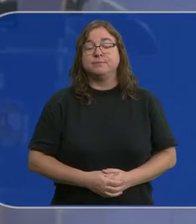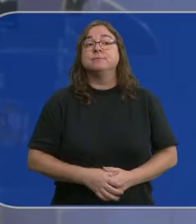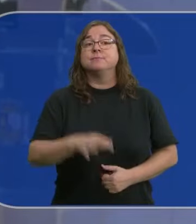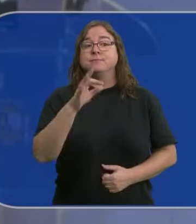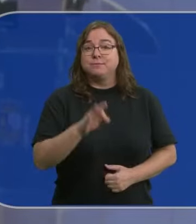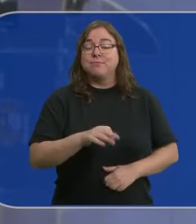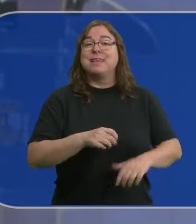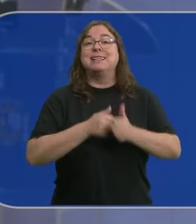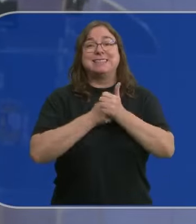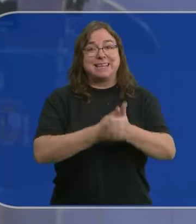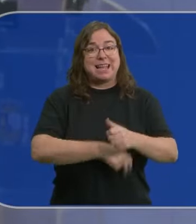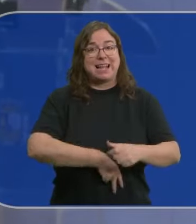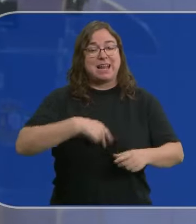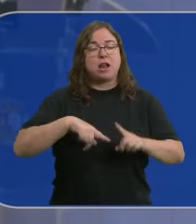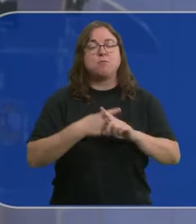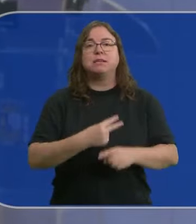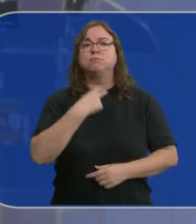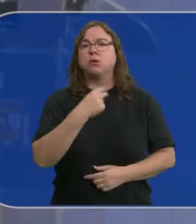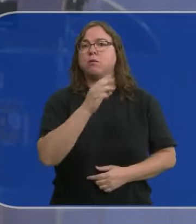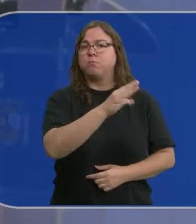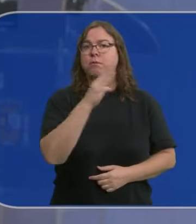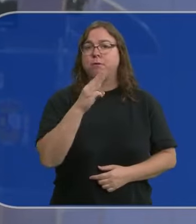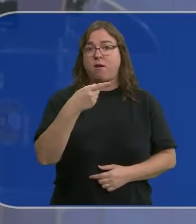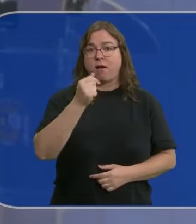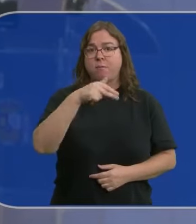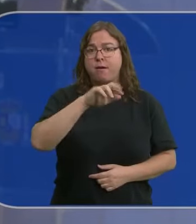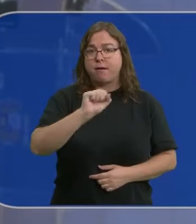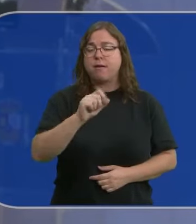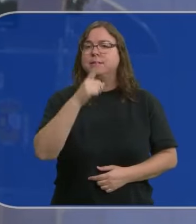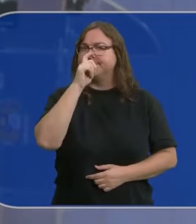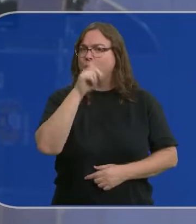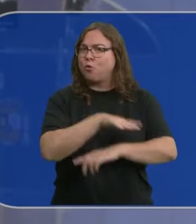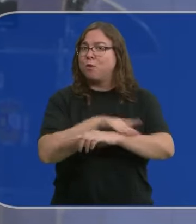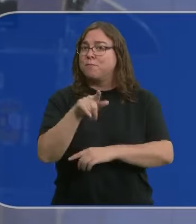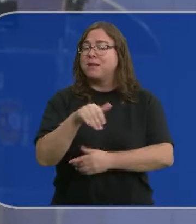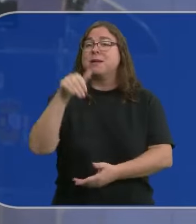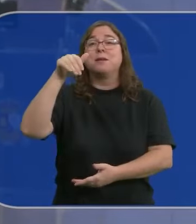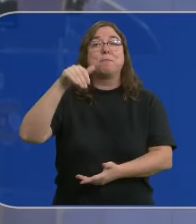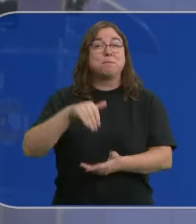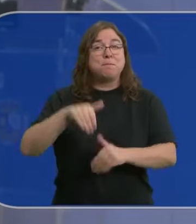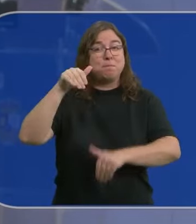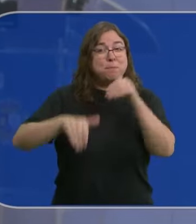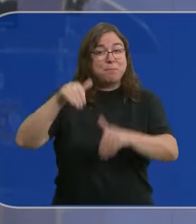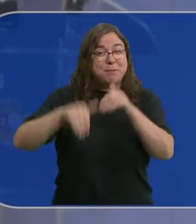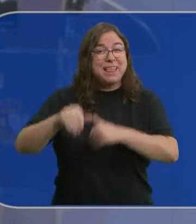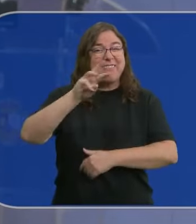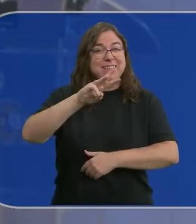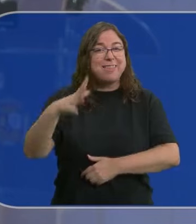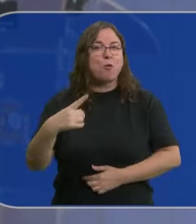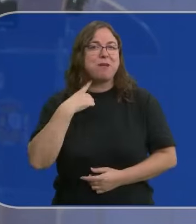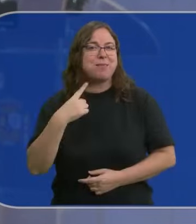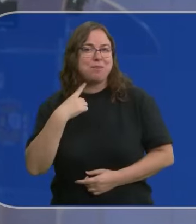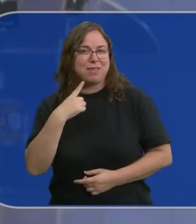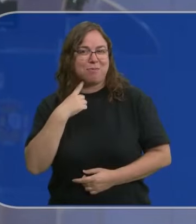Sí, la secretaria general y portavoz del Partido Popular, Cuca Gamarra, le ha recordado al gobierno que ha perdido 35 votaciones en esta Cámara